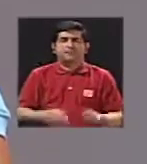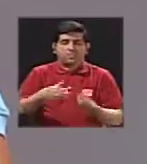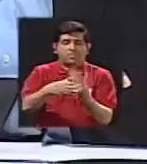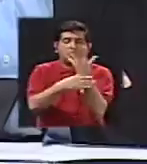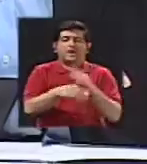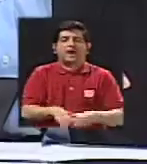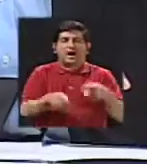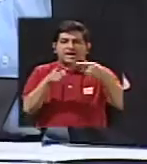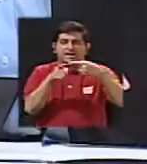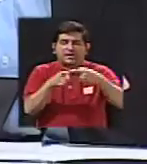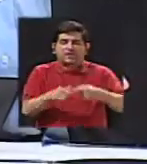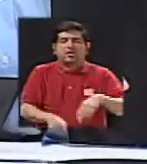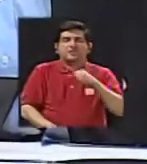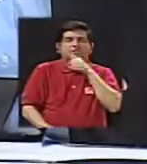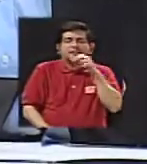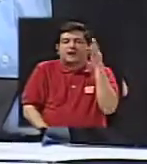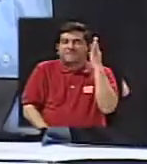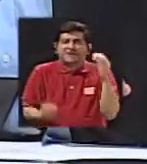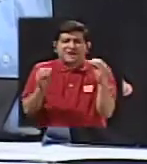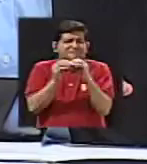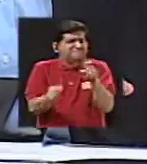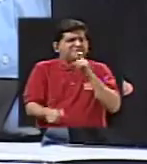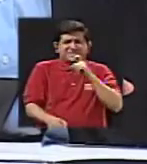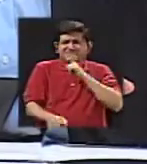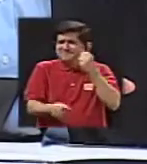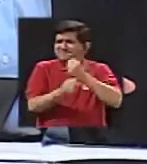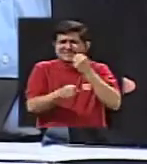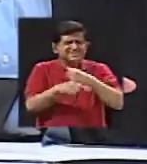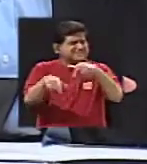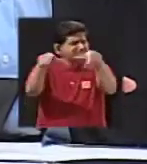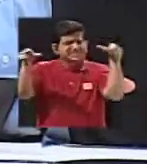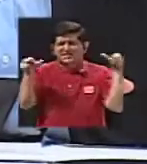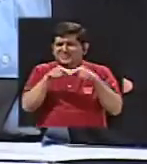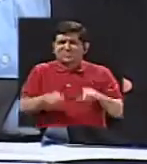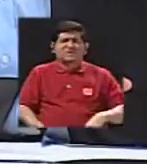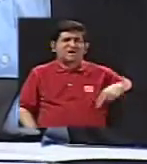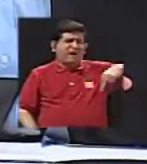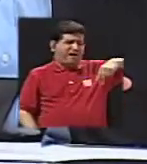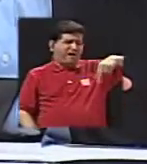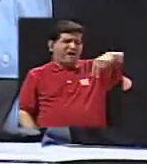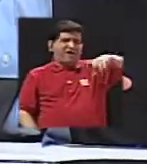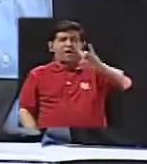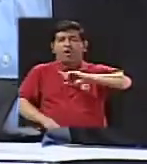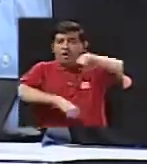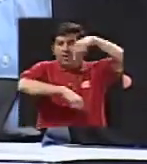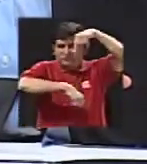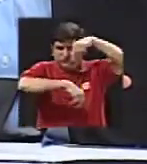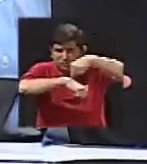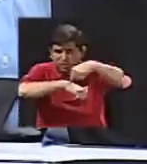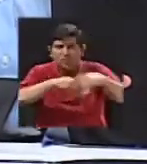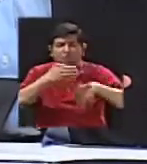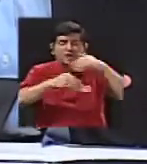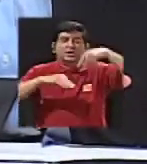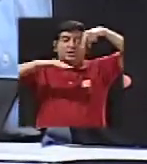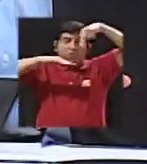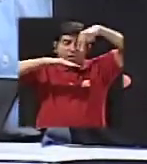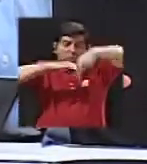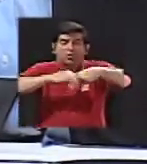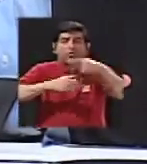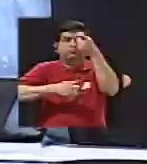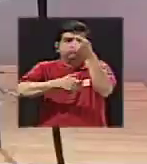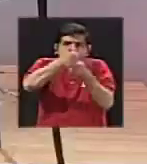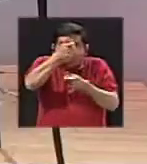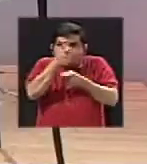Rincón de la Vieja, pues, uno de los volcanes más difíciles de trabajar, pues, se tienen que caminar más de ocho horas y luego descender con cuerdas